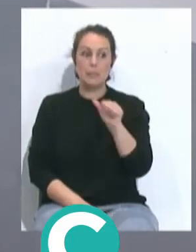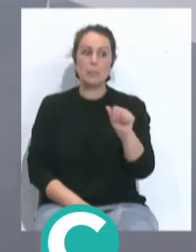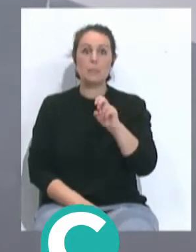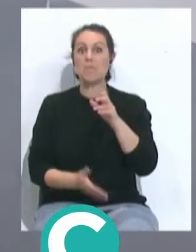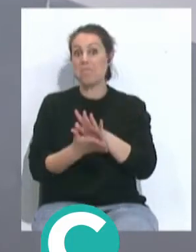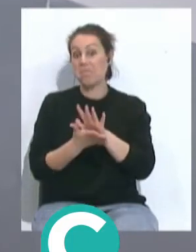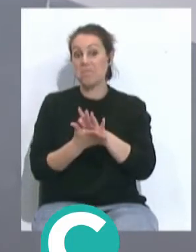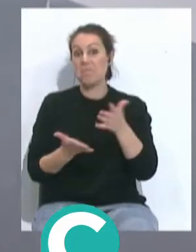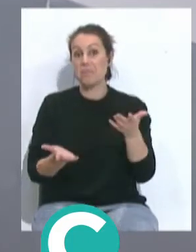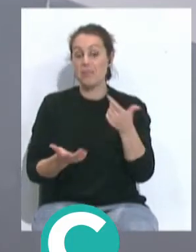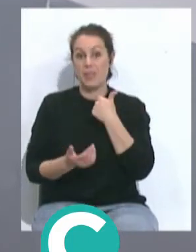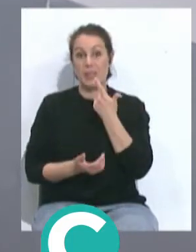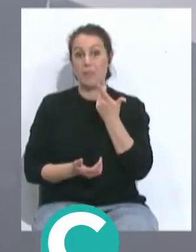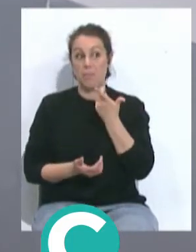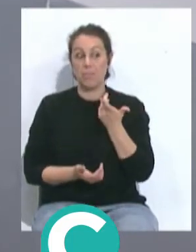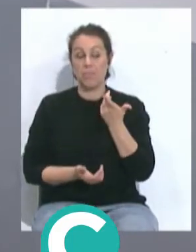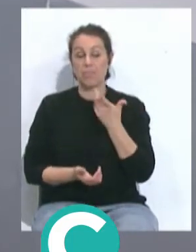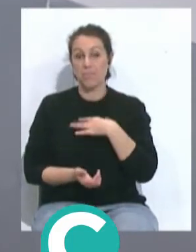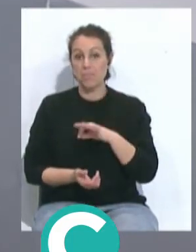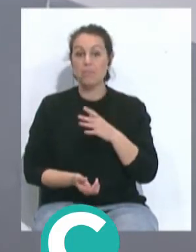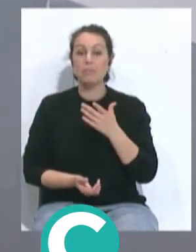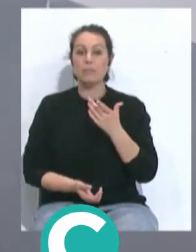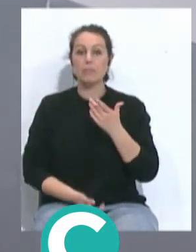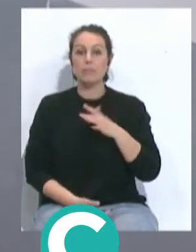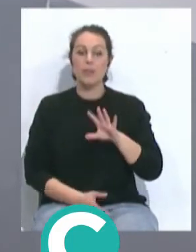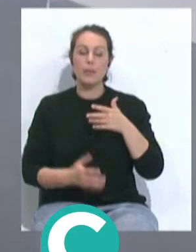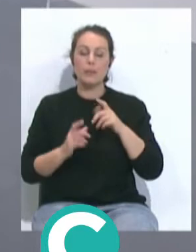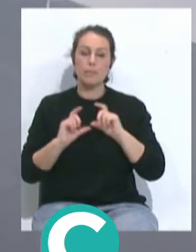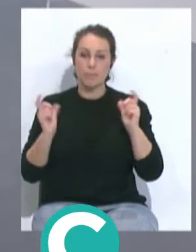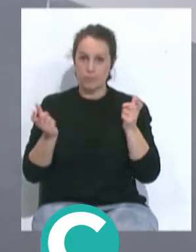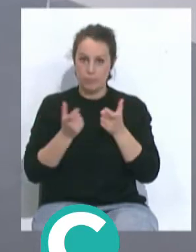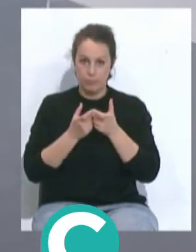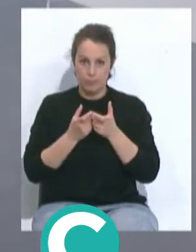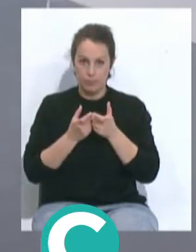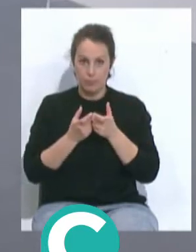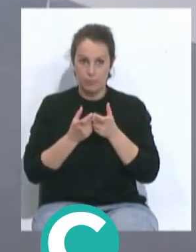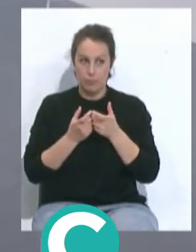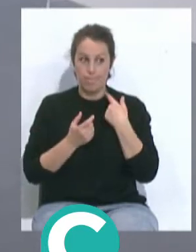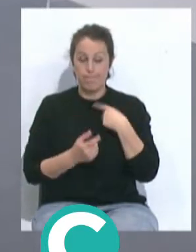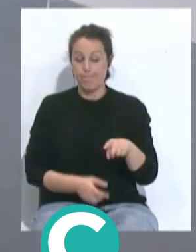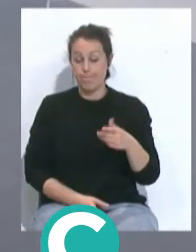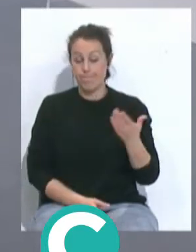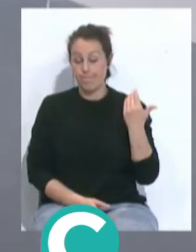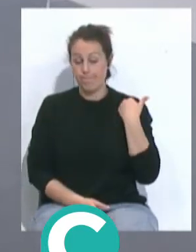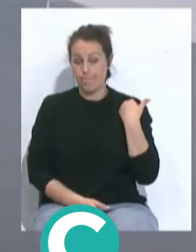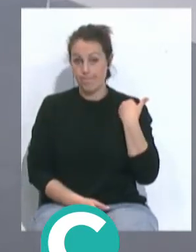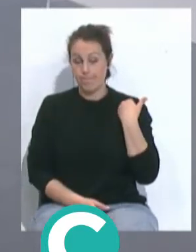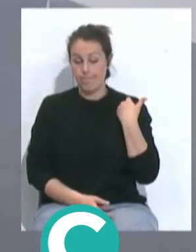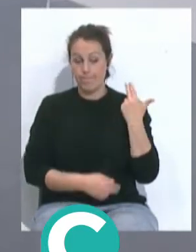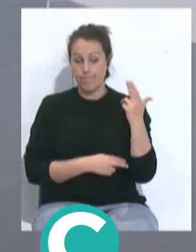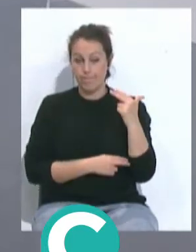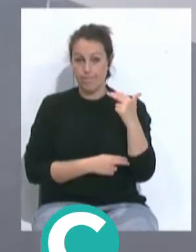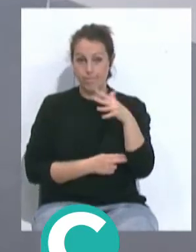tranquila, podemos decir, aunque el equipo perdió el pasado